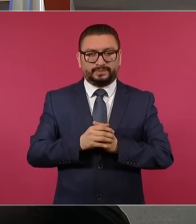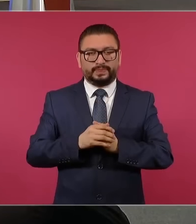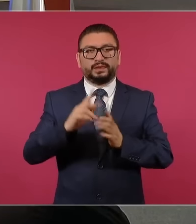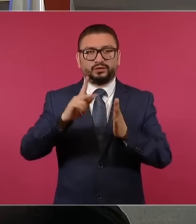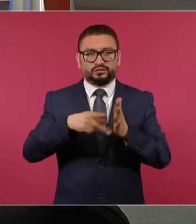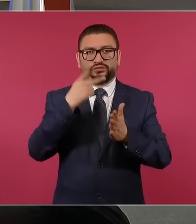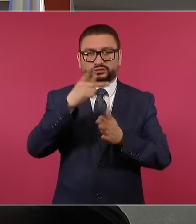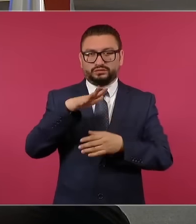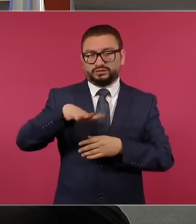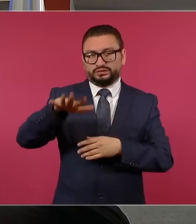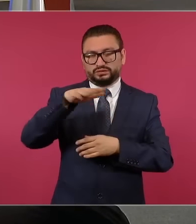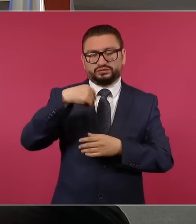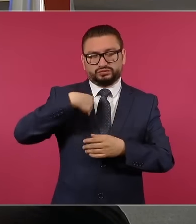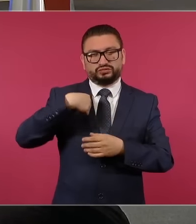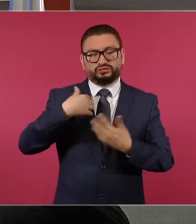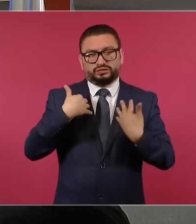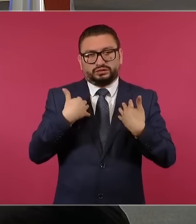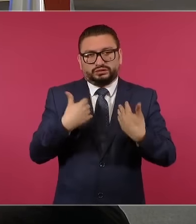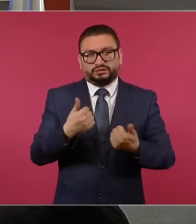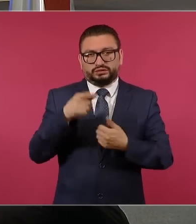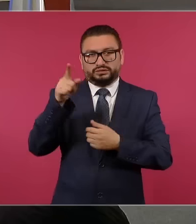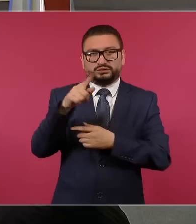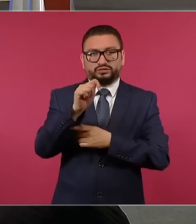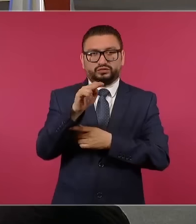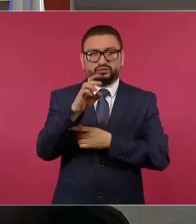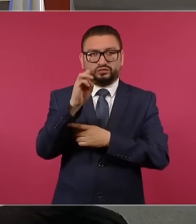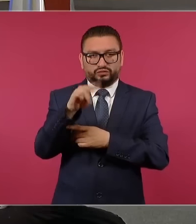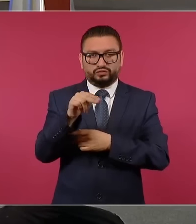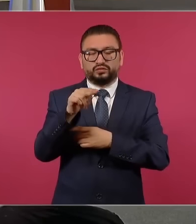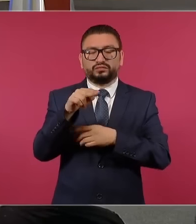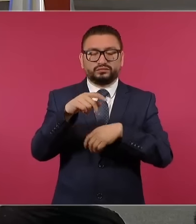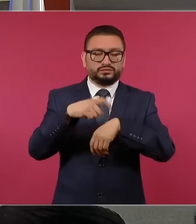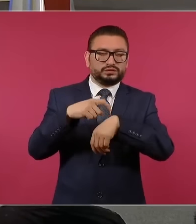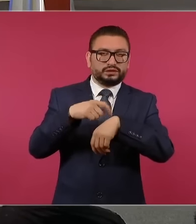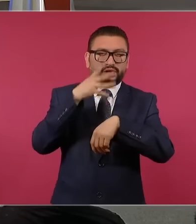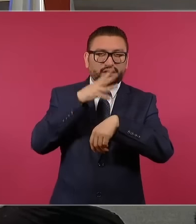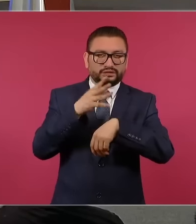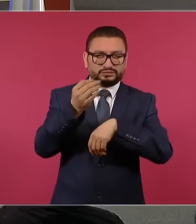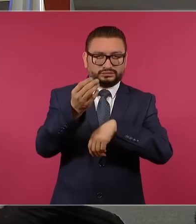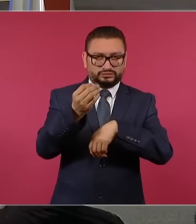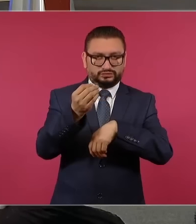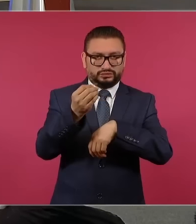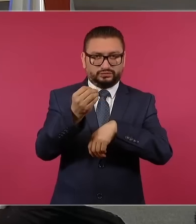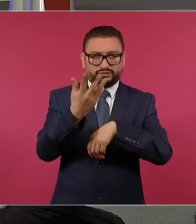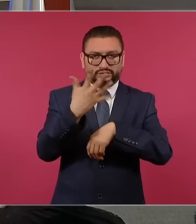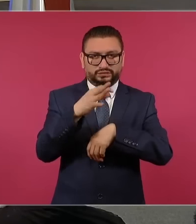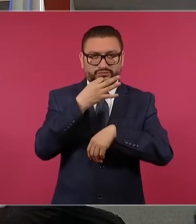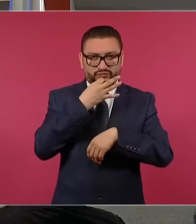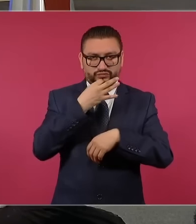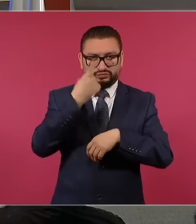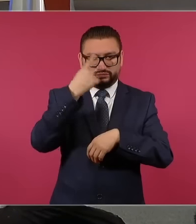Allá entiendo son 10 para las 9. Así es, señor presidente.